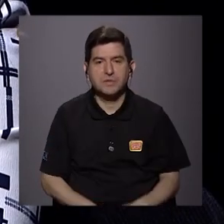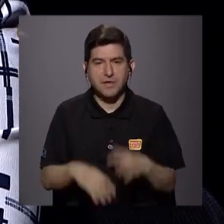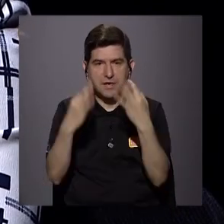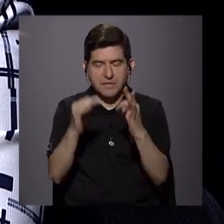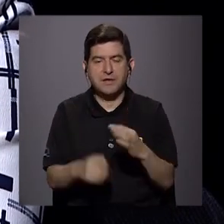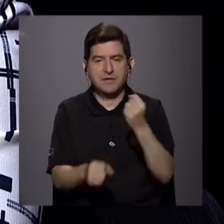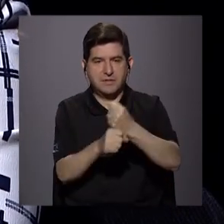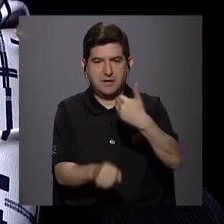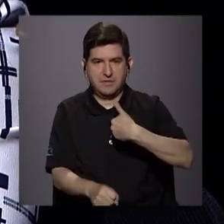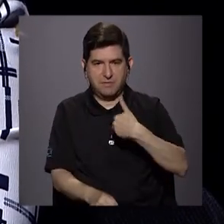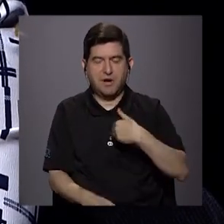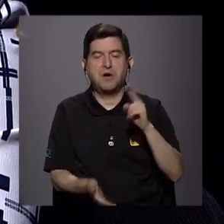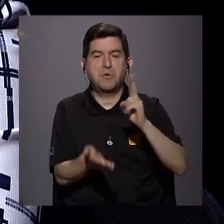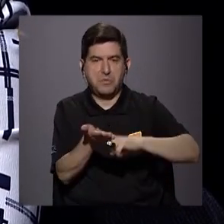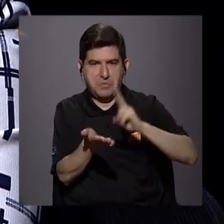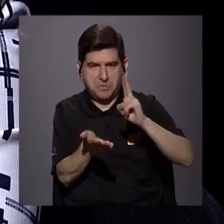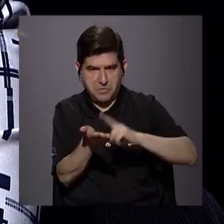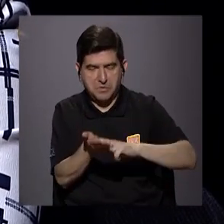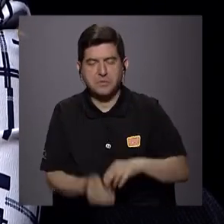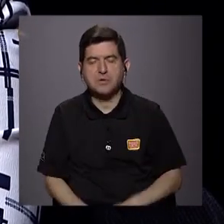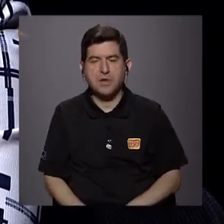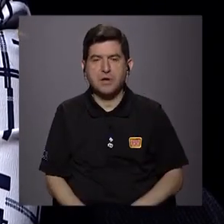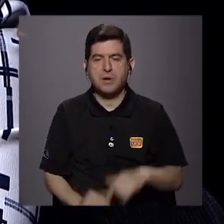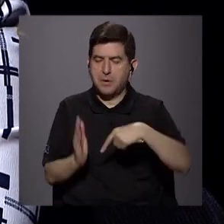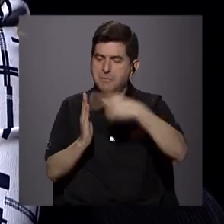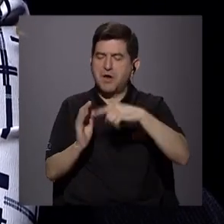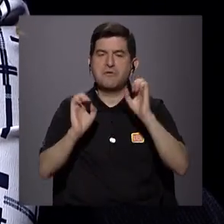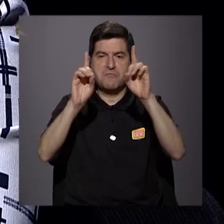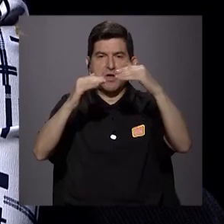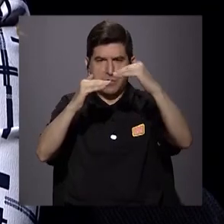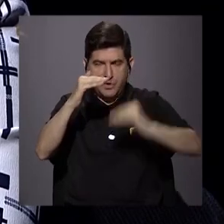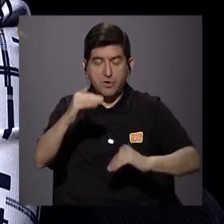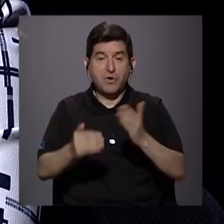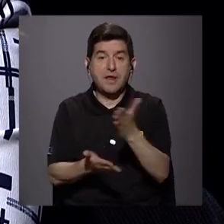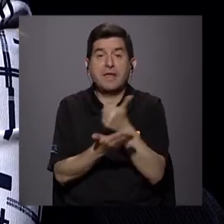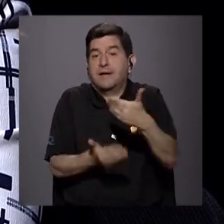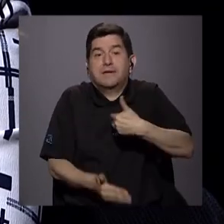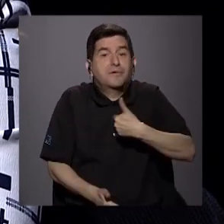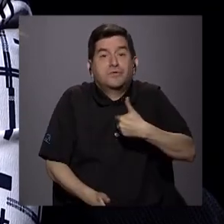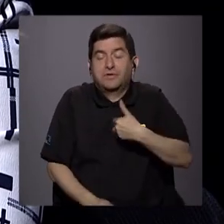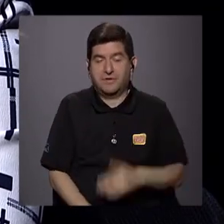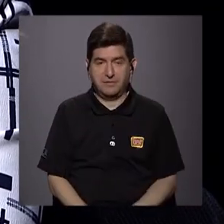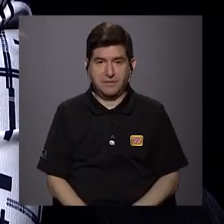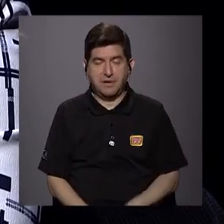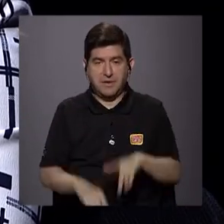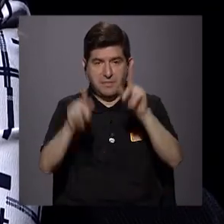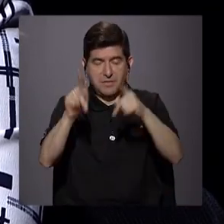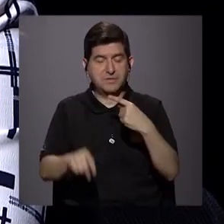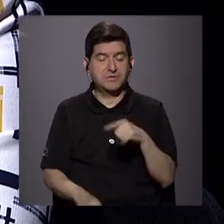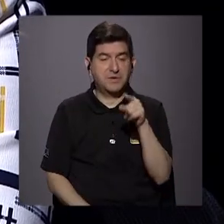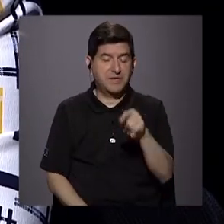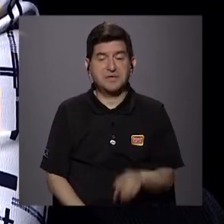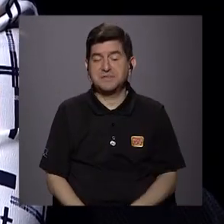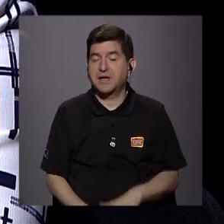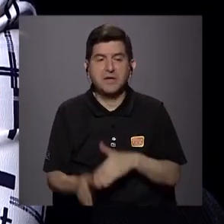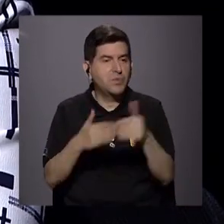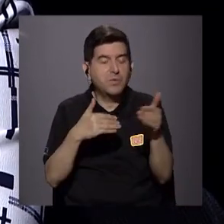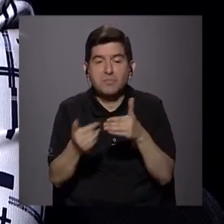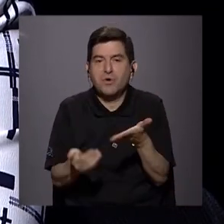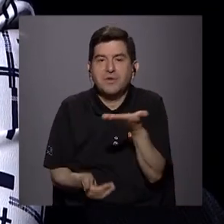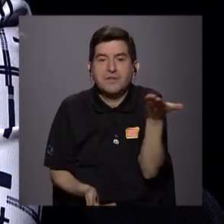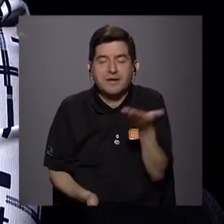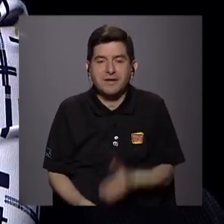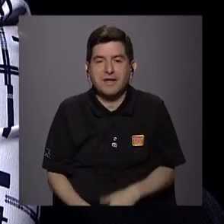encontrar un puesto de trabajo, que los contraten con un perfil educativo más bajo y conseguir algo, ¿verdad? Que ellos deciden lo que sea. Pero es muy